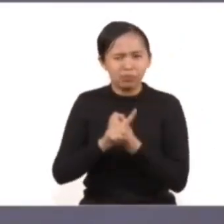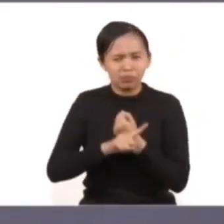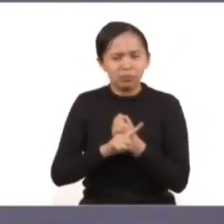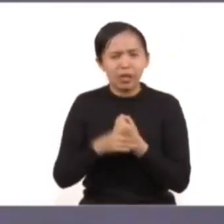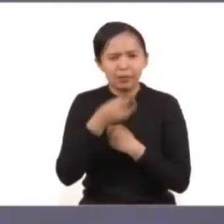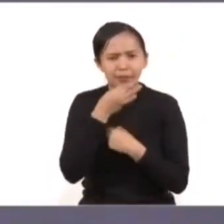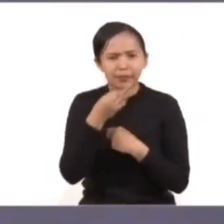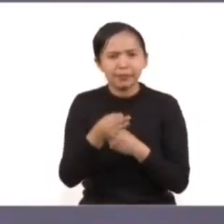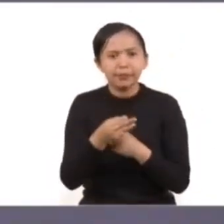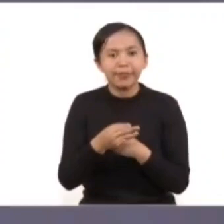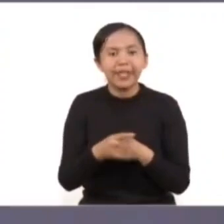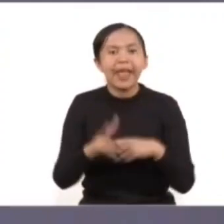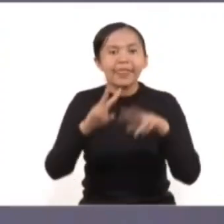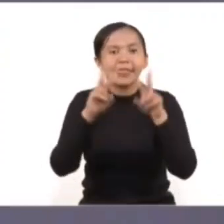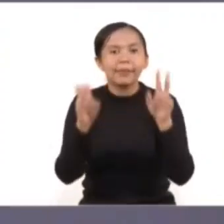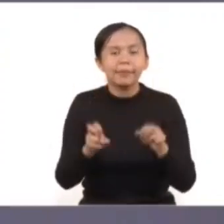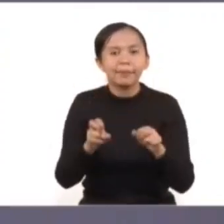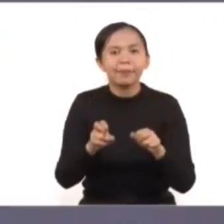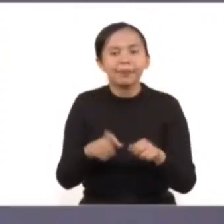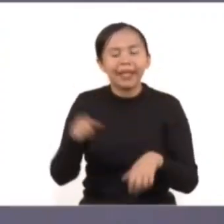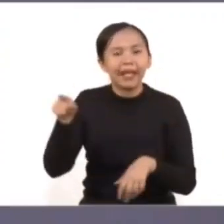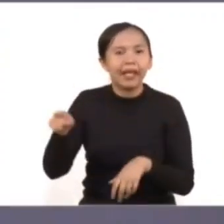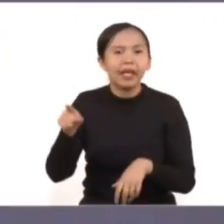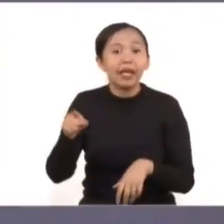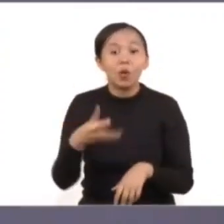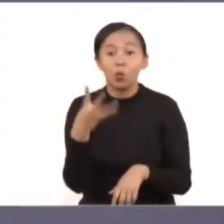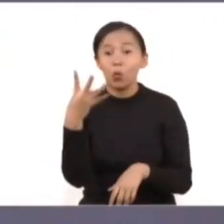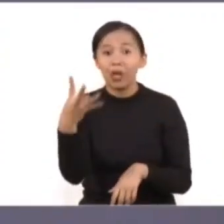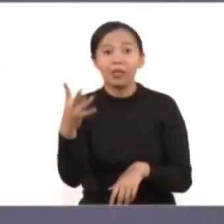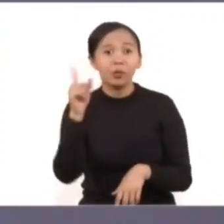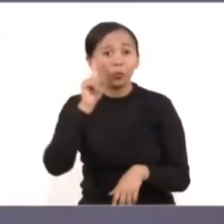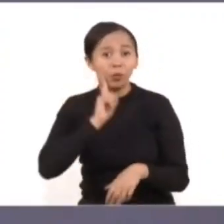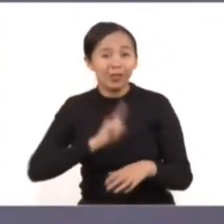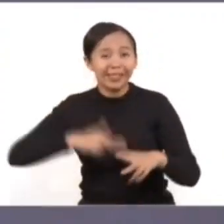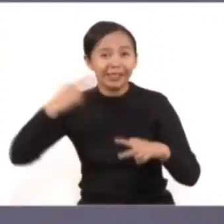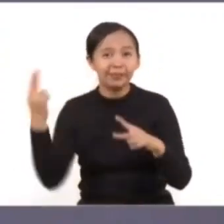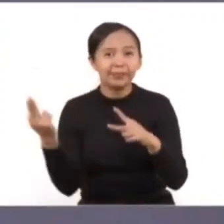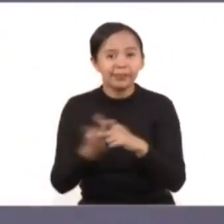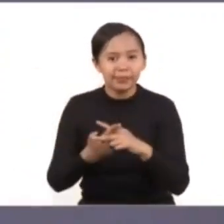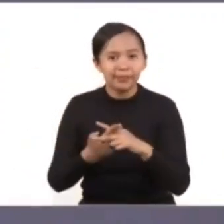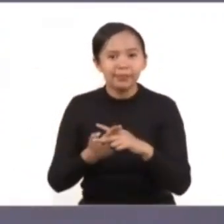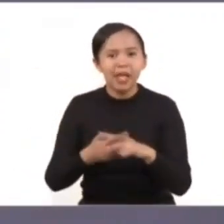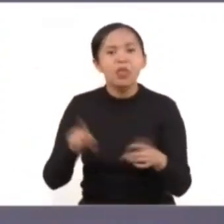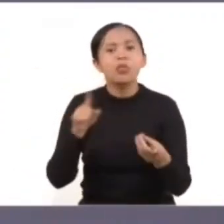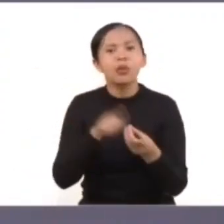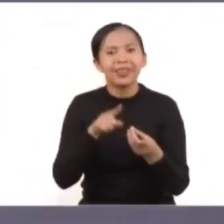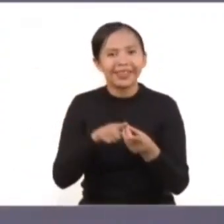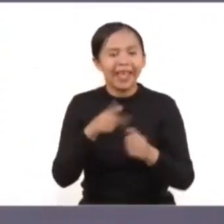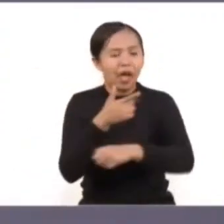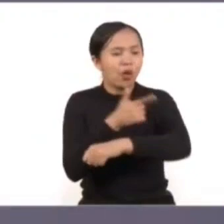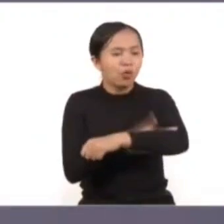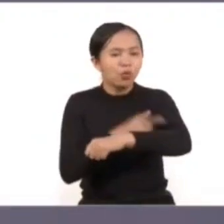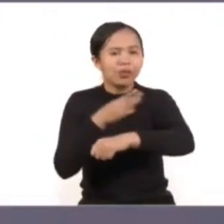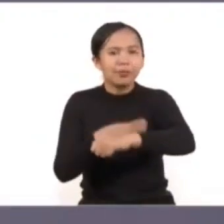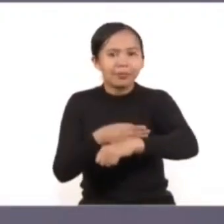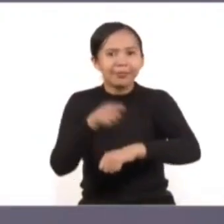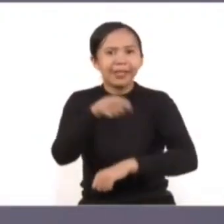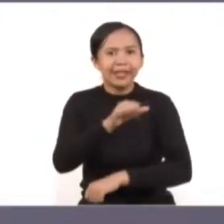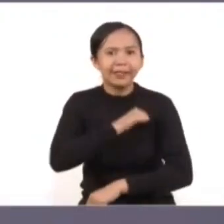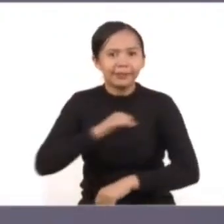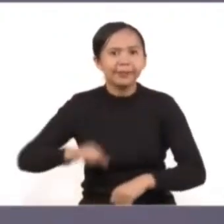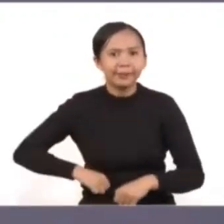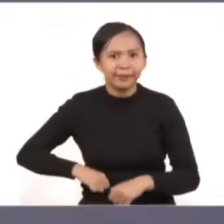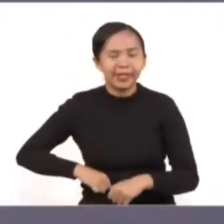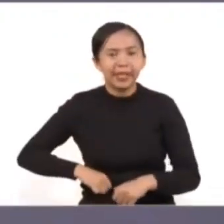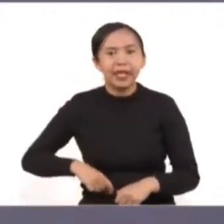informar, es un homicidio cuádruple cometido en la alcaldía Gustavo Amadero en